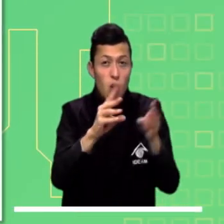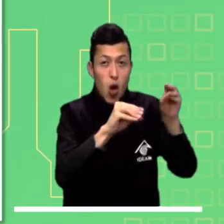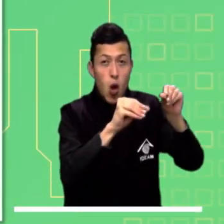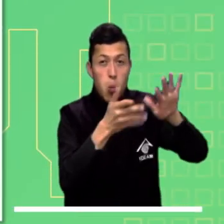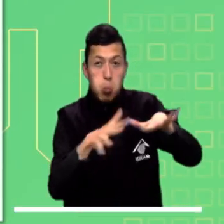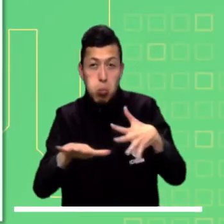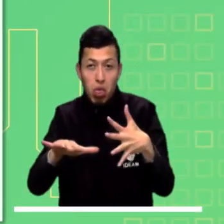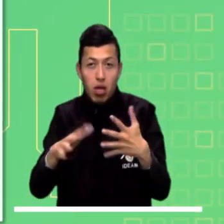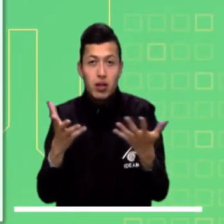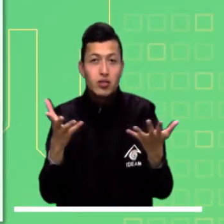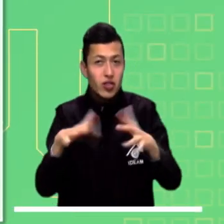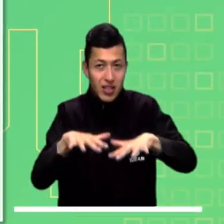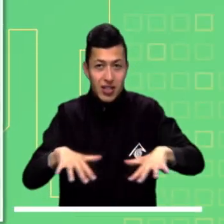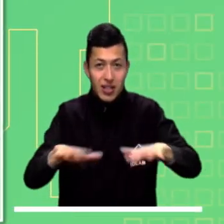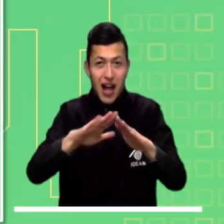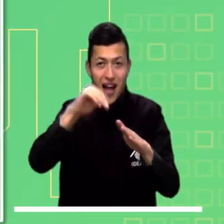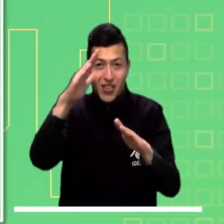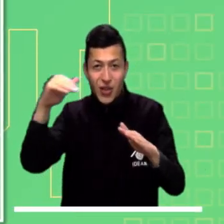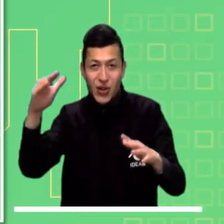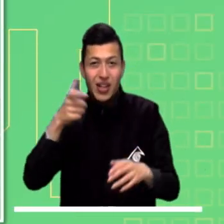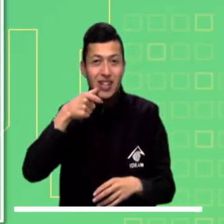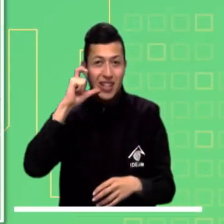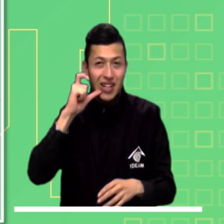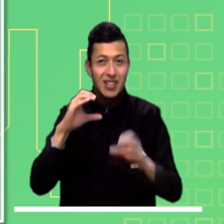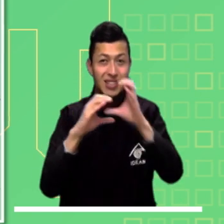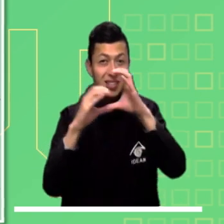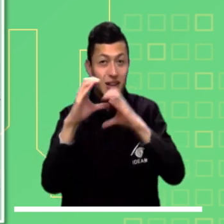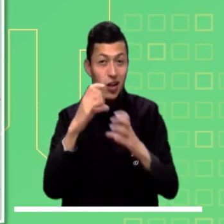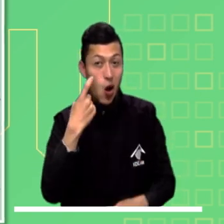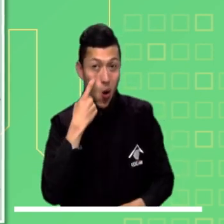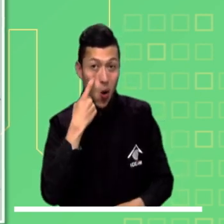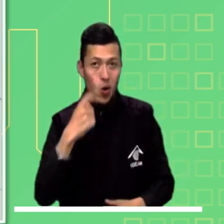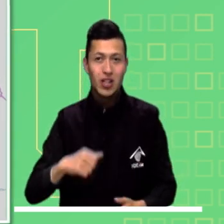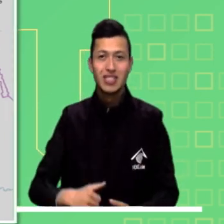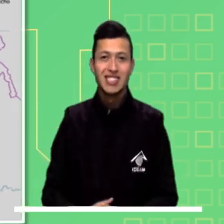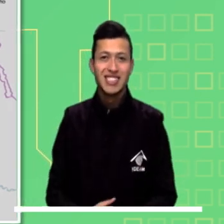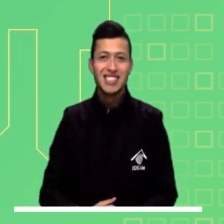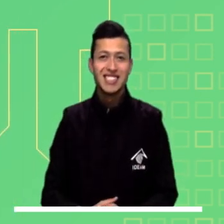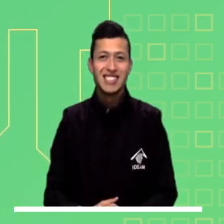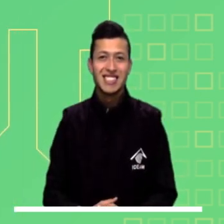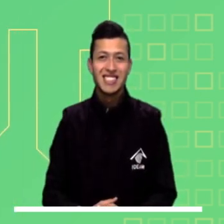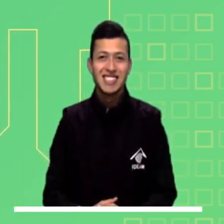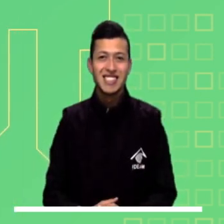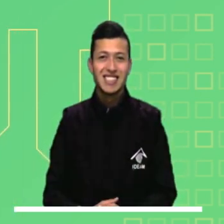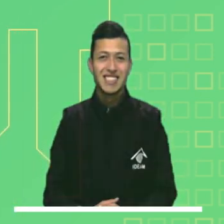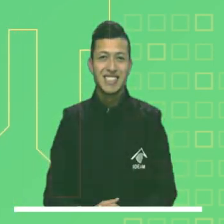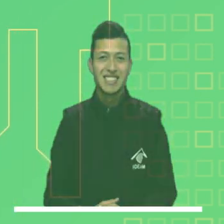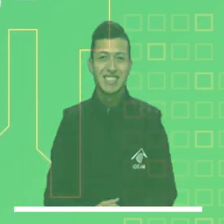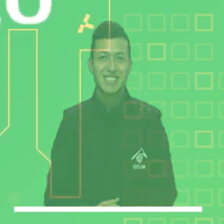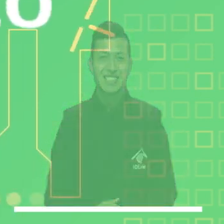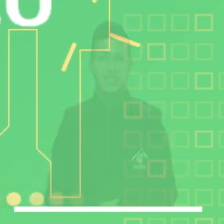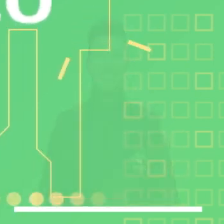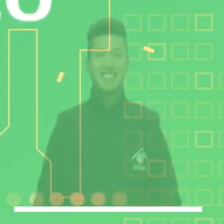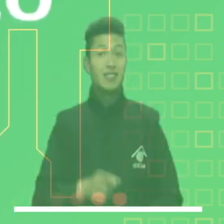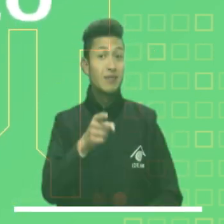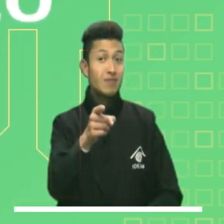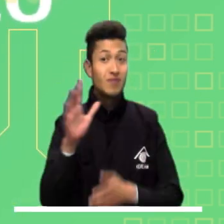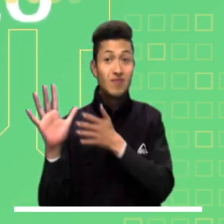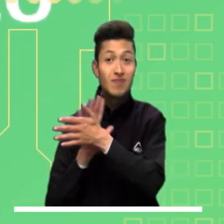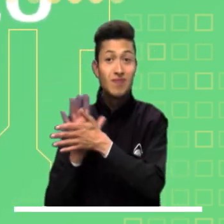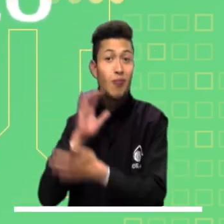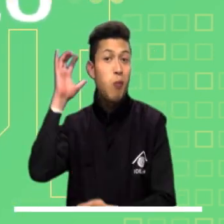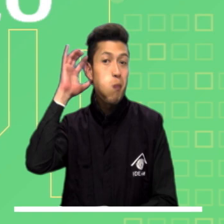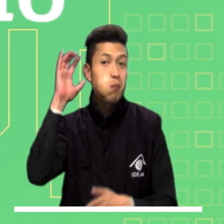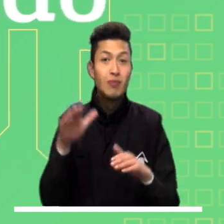Se mantiene en alerta ante posibles deslizamientos de tierra a los departamentos de Antioquia, Caldas y Cauca. Manténgase bien